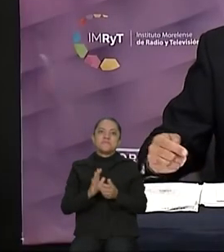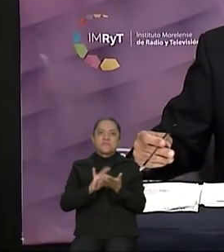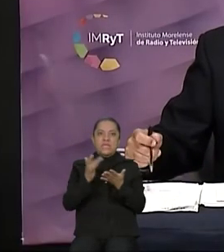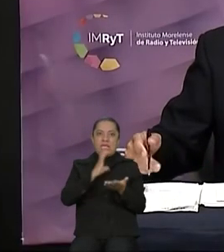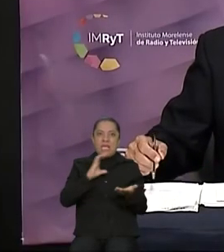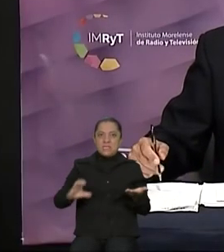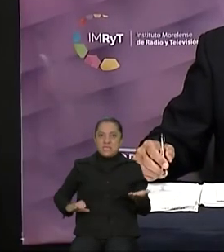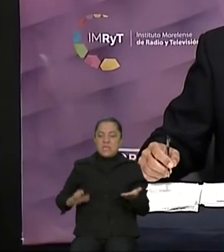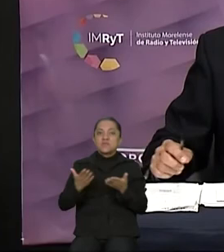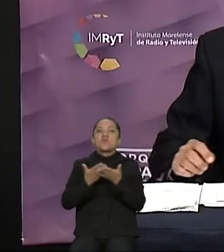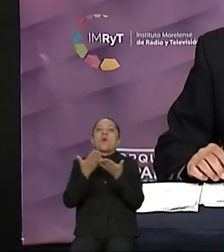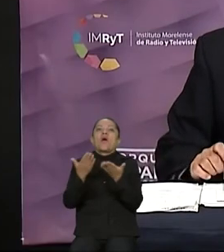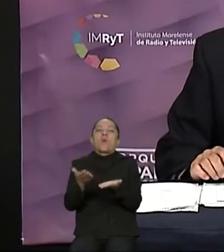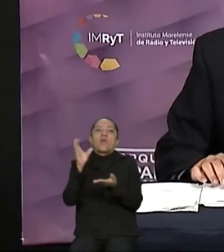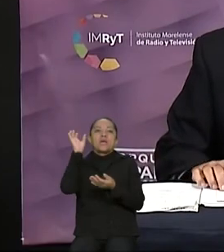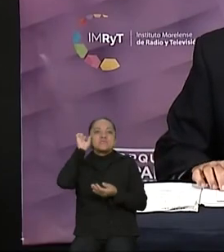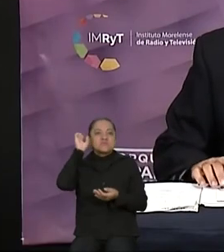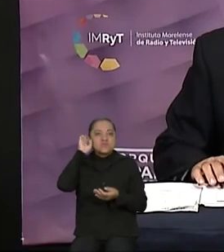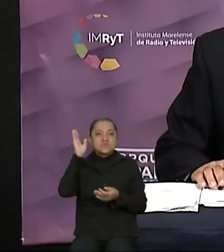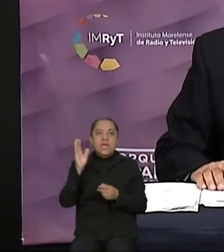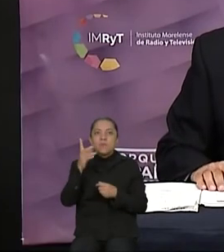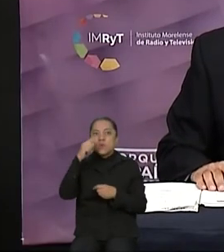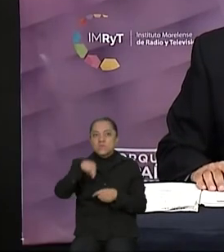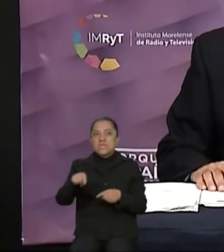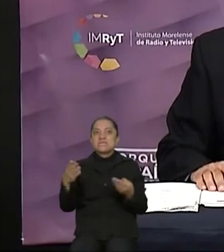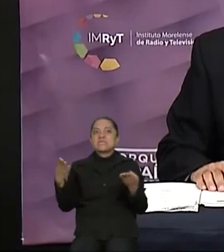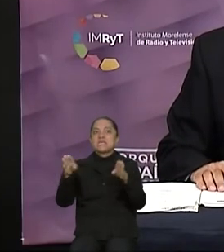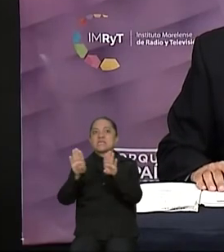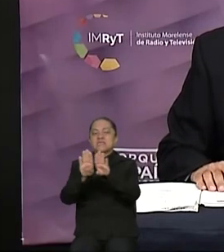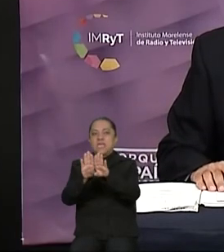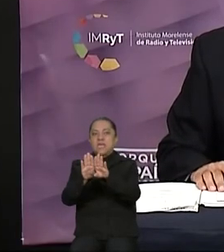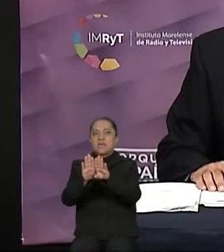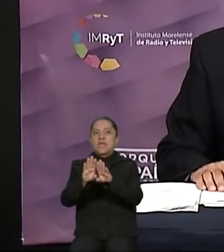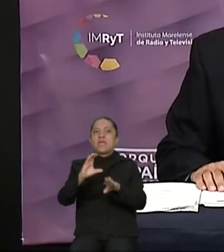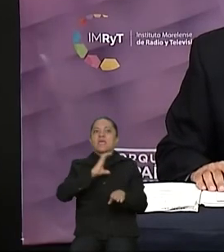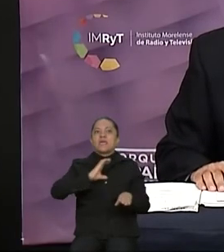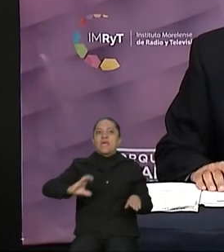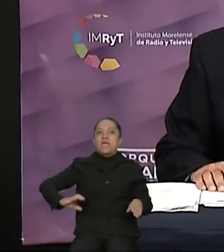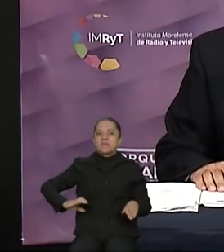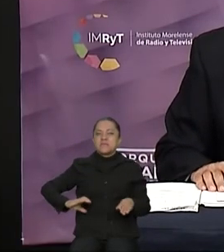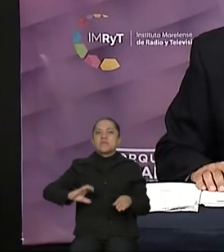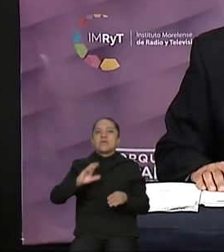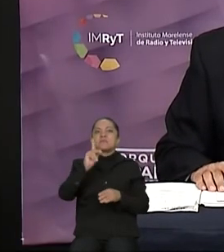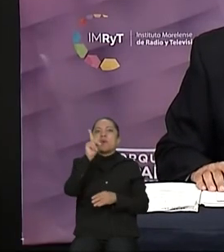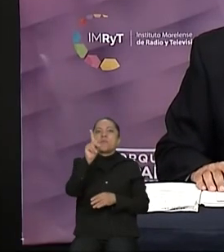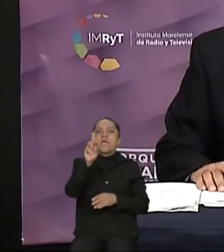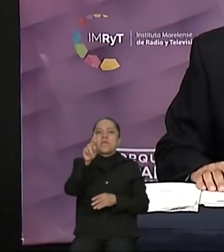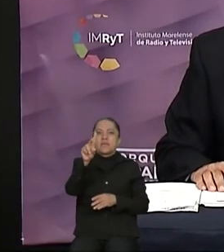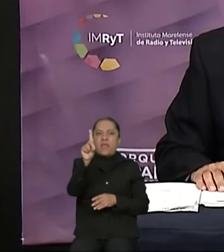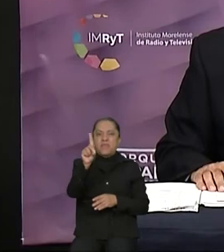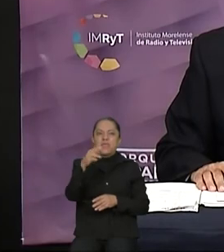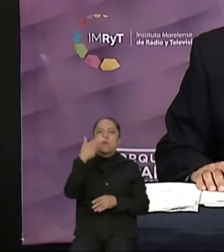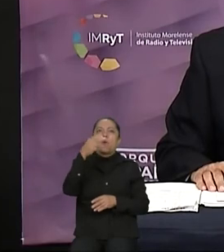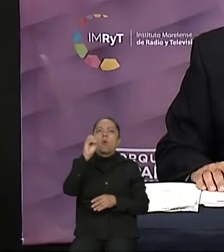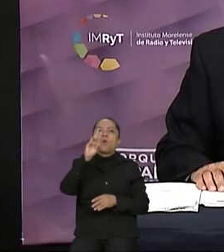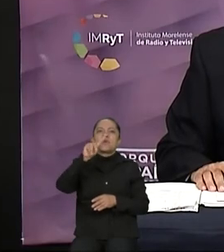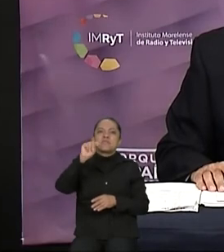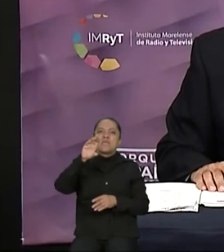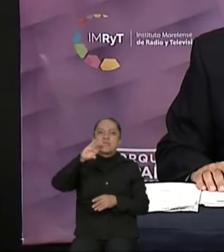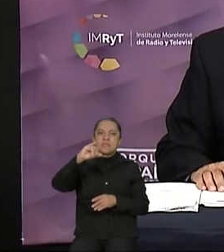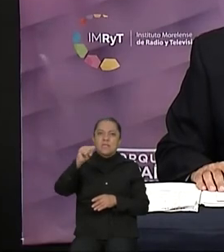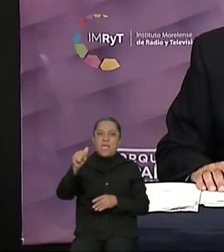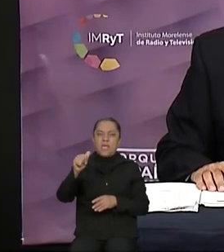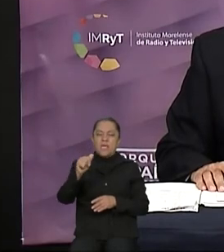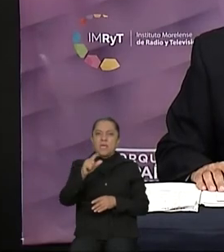de escuchar para este cierre a la candidata del Partido de la Revolución Democrática, Hortensia Figueroa Peralta. Un minuto, 30